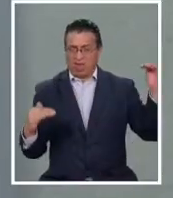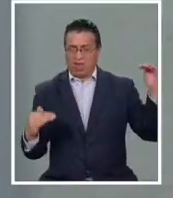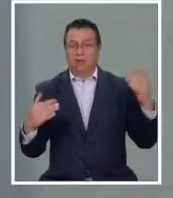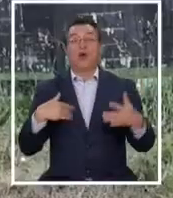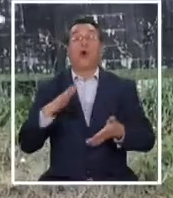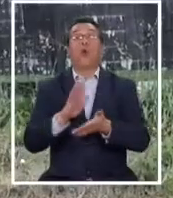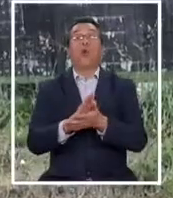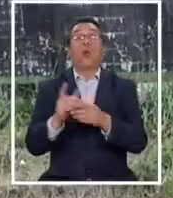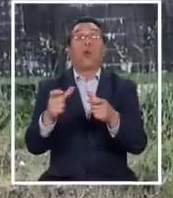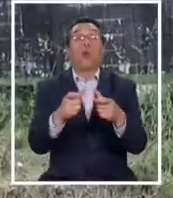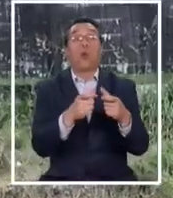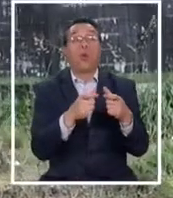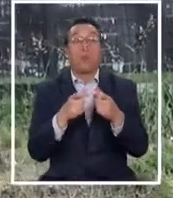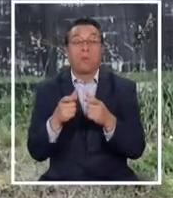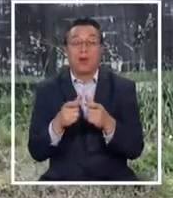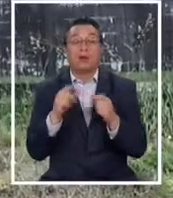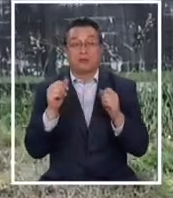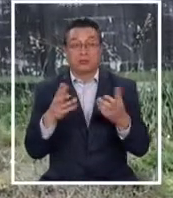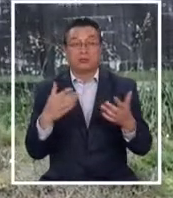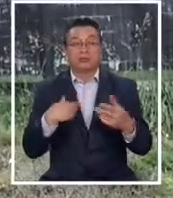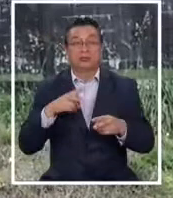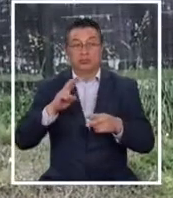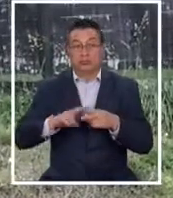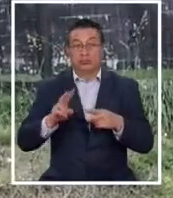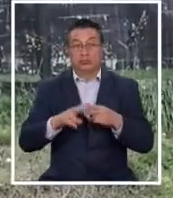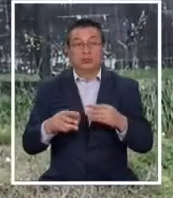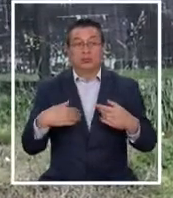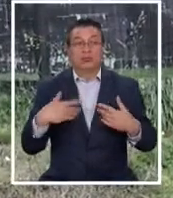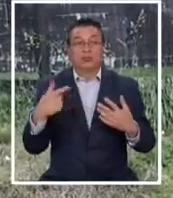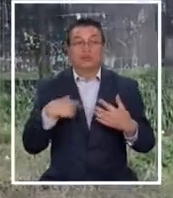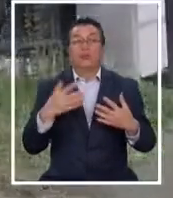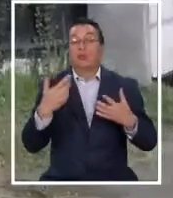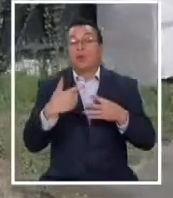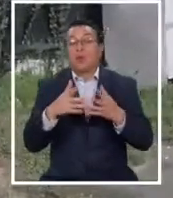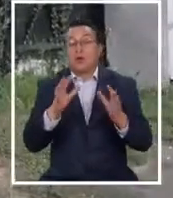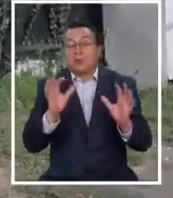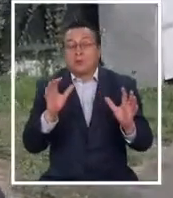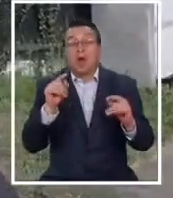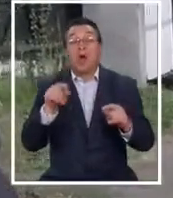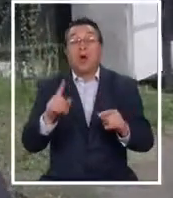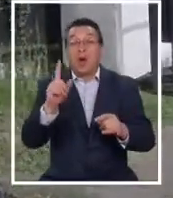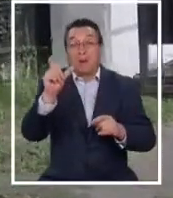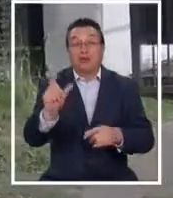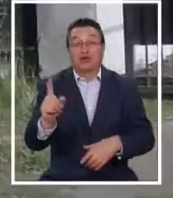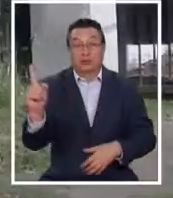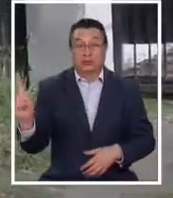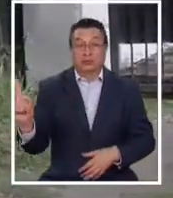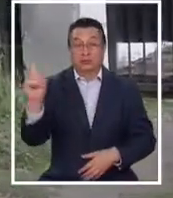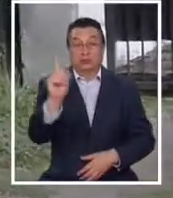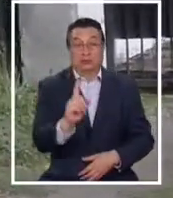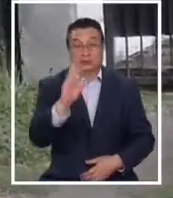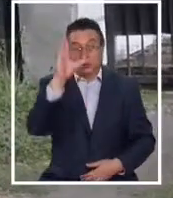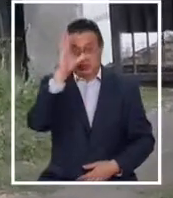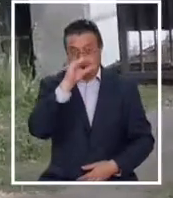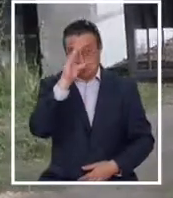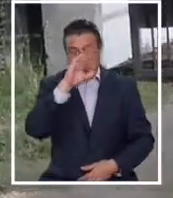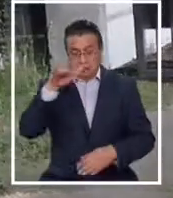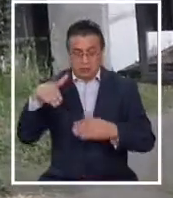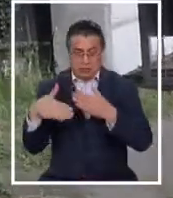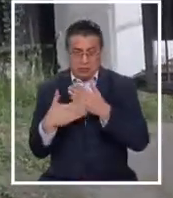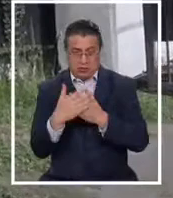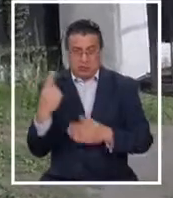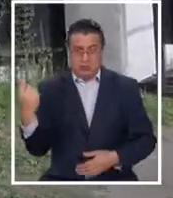Era un cumpleaños, por ende era un evento privado, digamos así como quieran llamarle. Llegó una persona en la noche, cierto, de